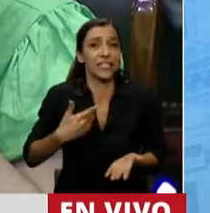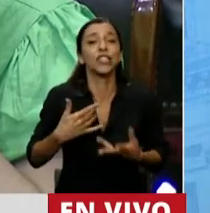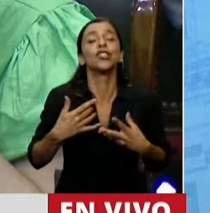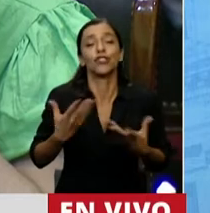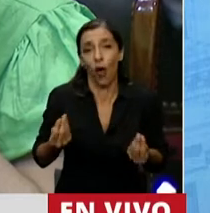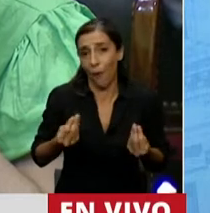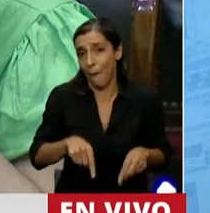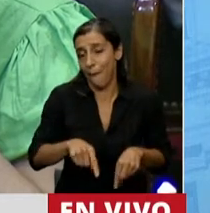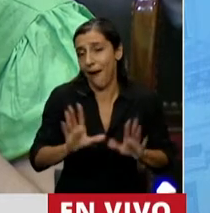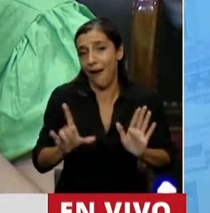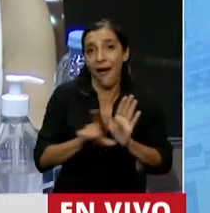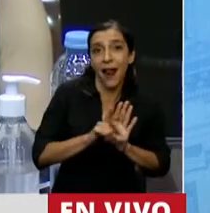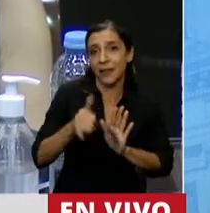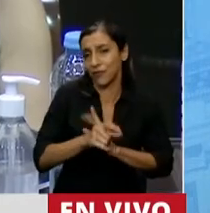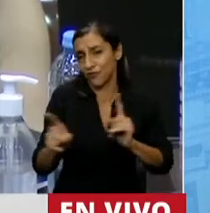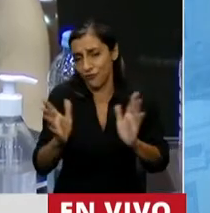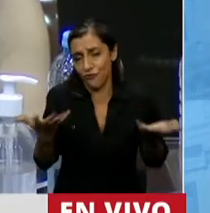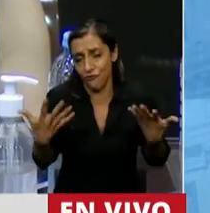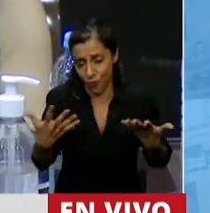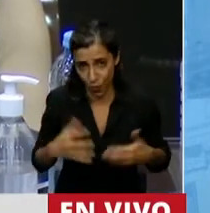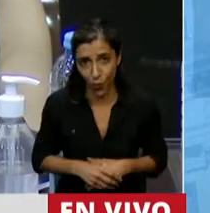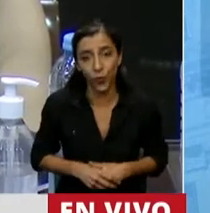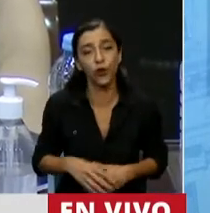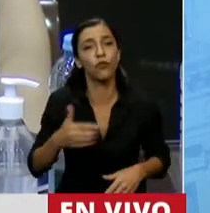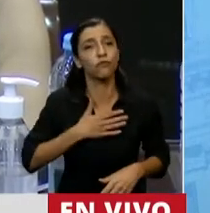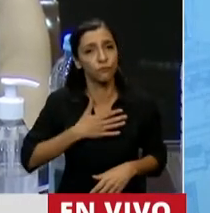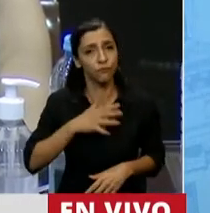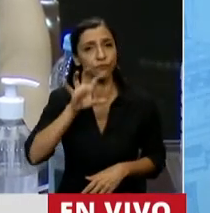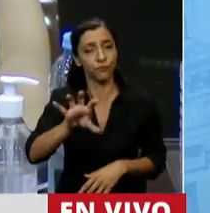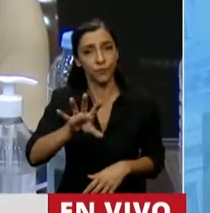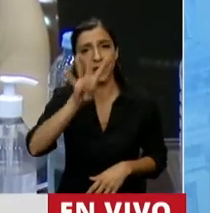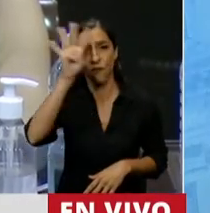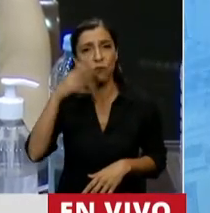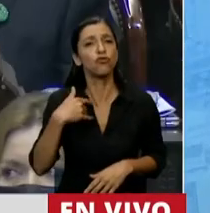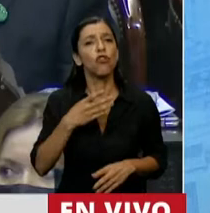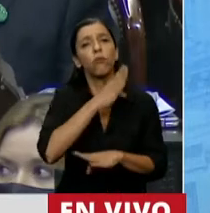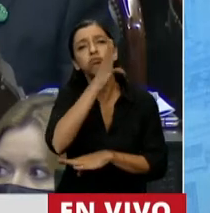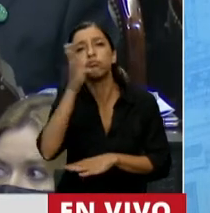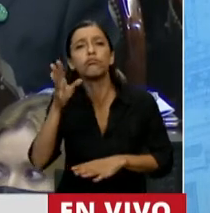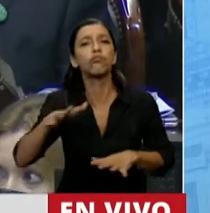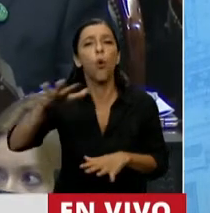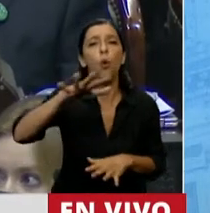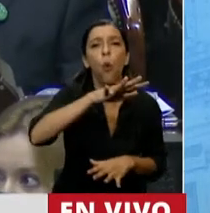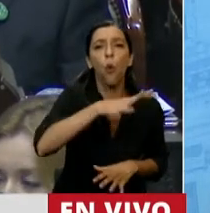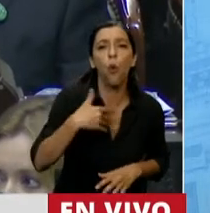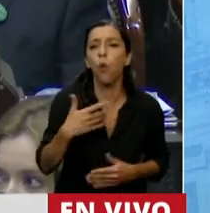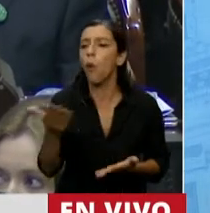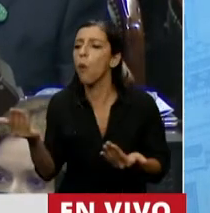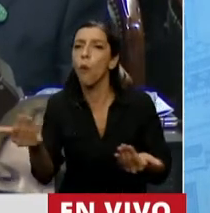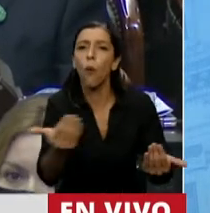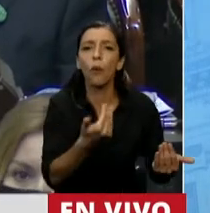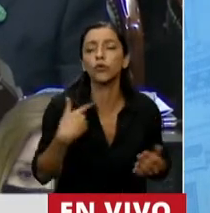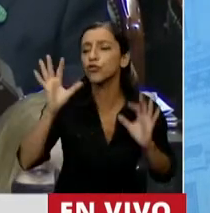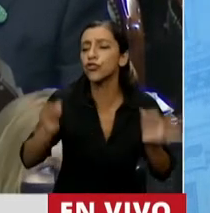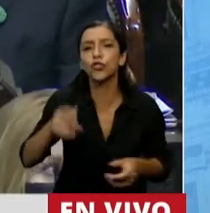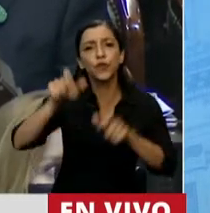Como diputado por la provincia de Formosa he recorrido, conozco, he percibido lo que piensa y lo que siente el formoseño